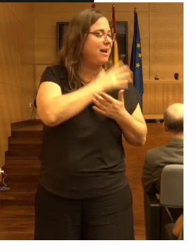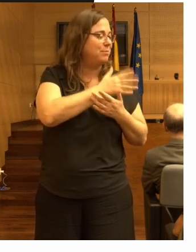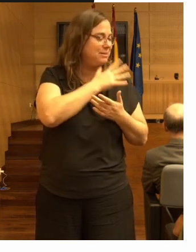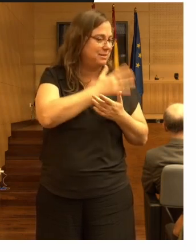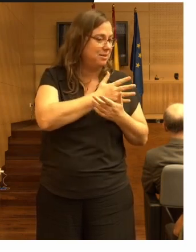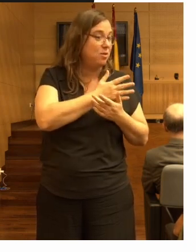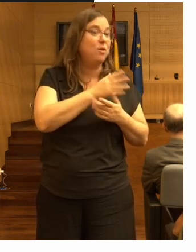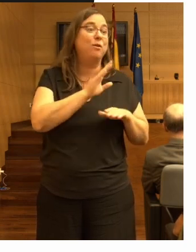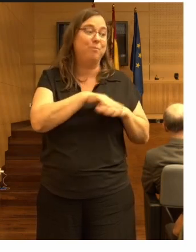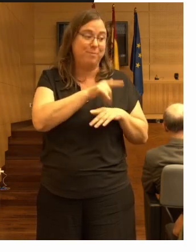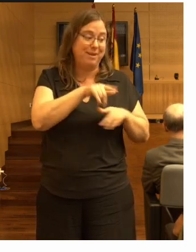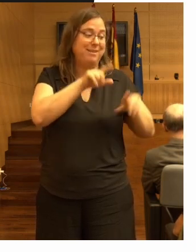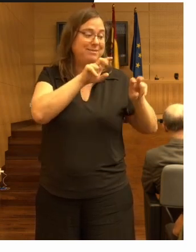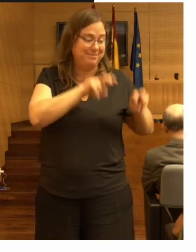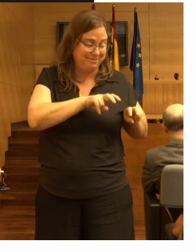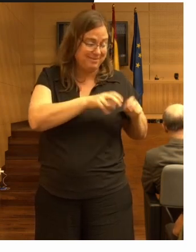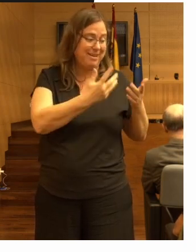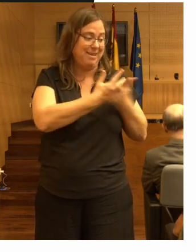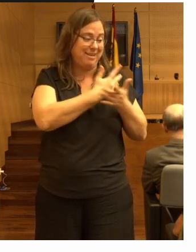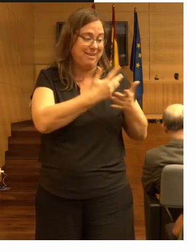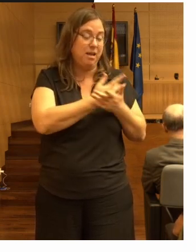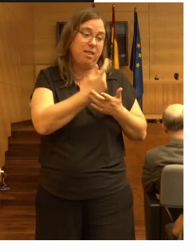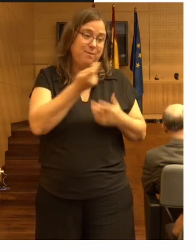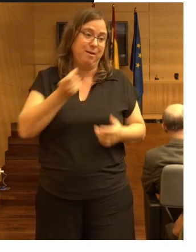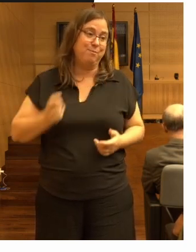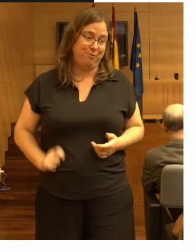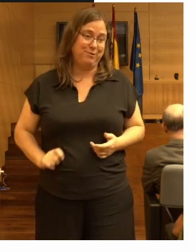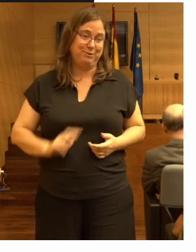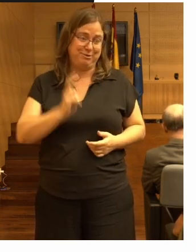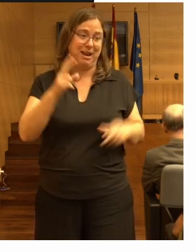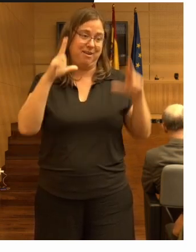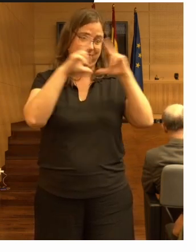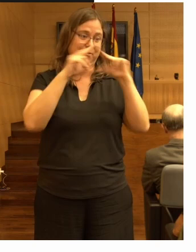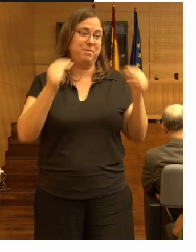que el personal de enfermería